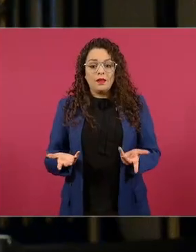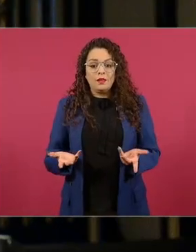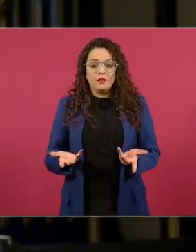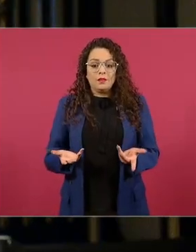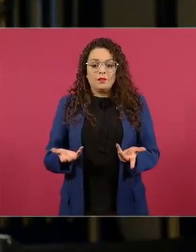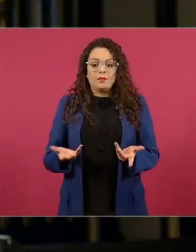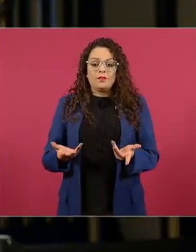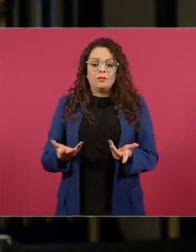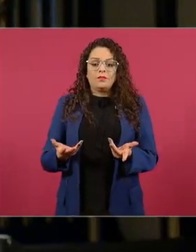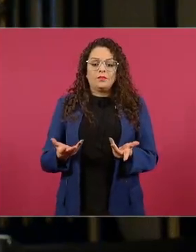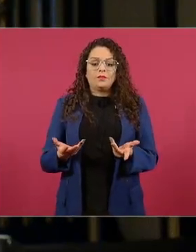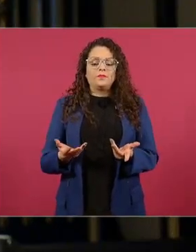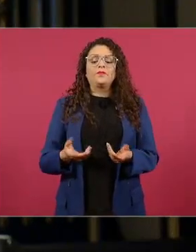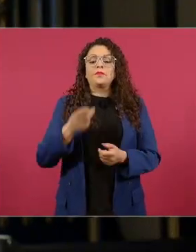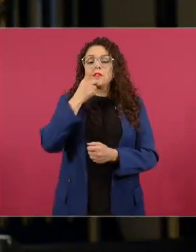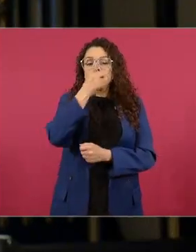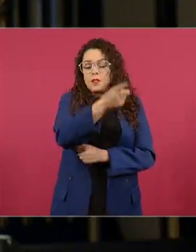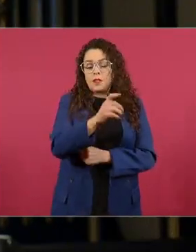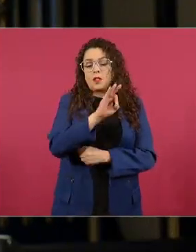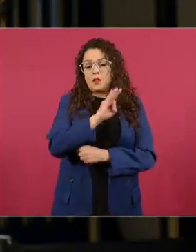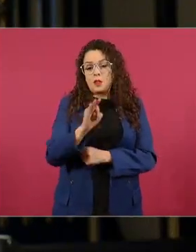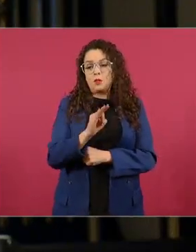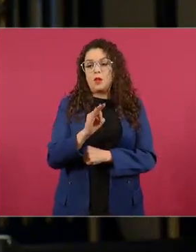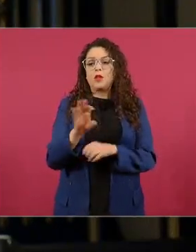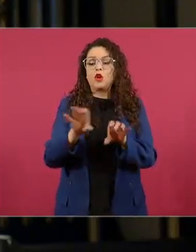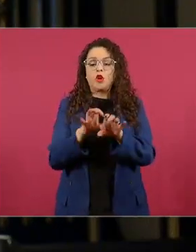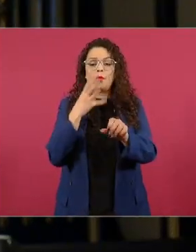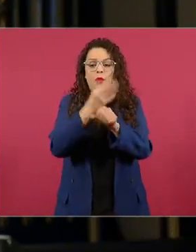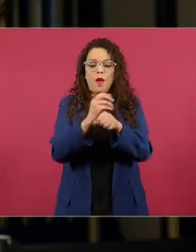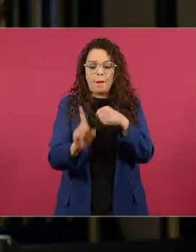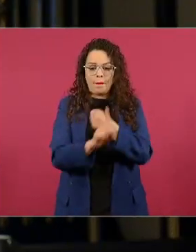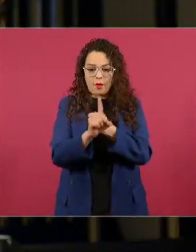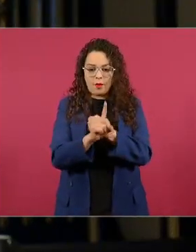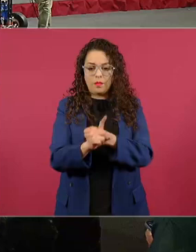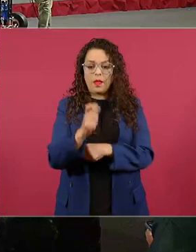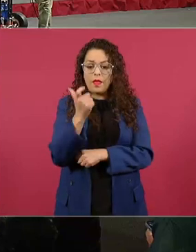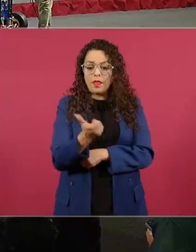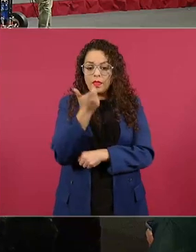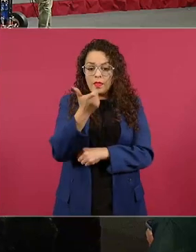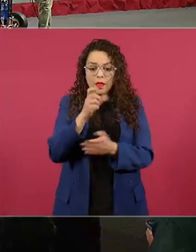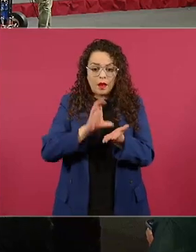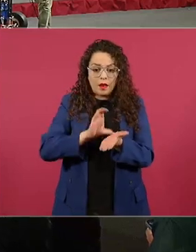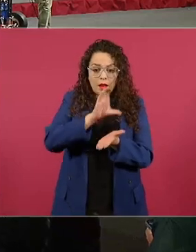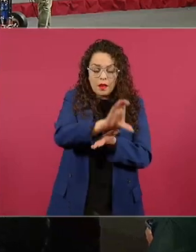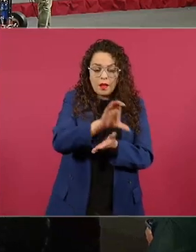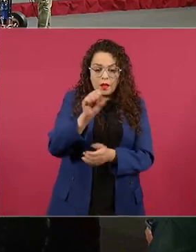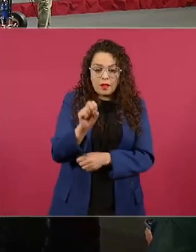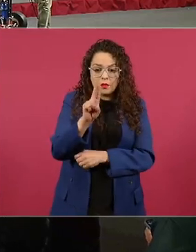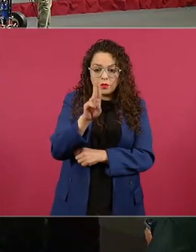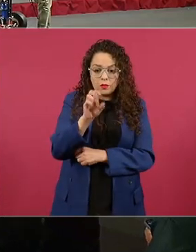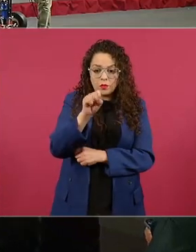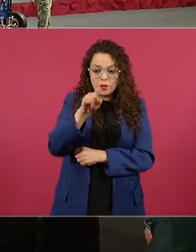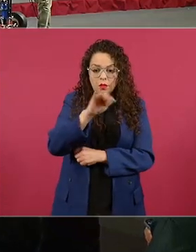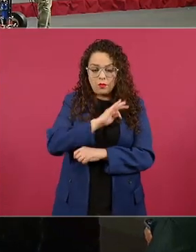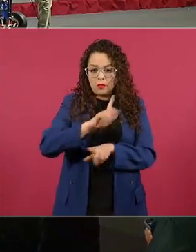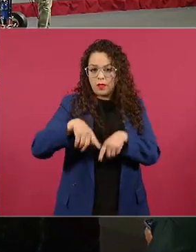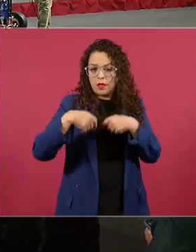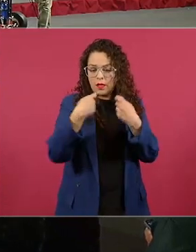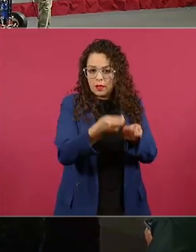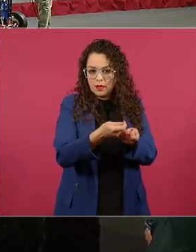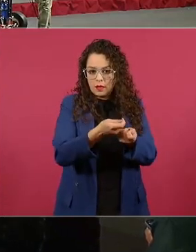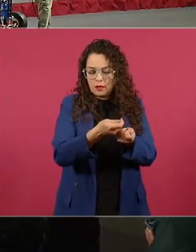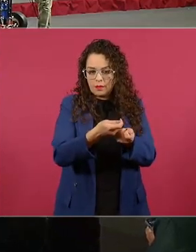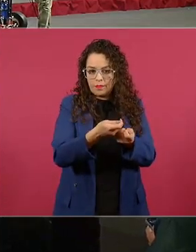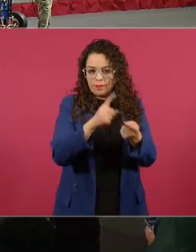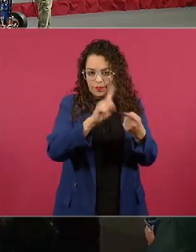que se reintegrara este financiamiento este subsidio válgame a la vivienda popular pero otra es que justamente el